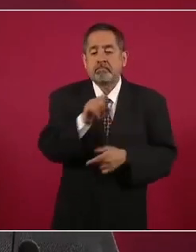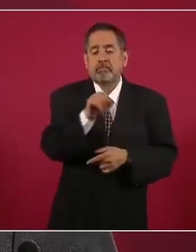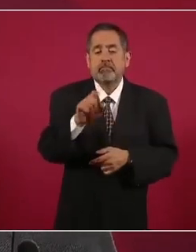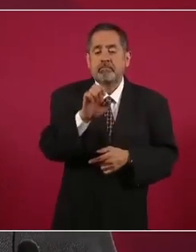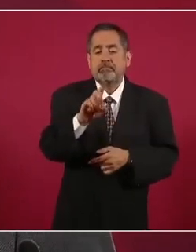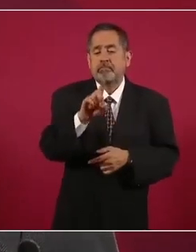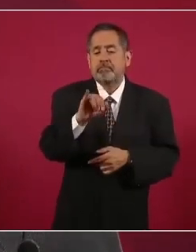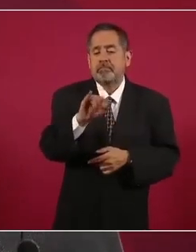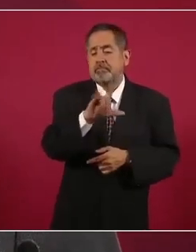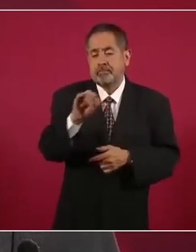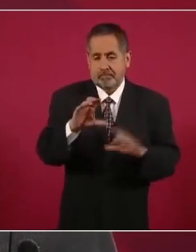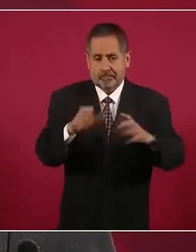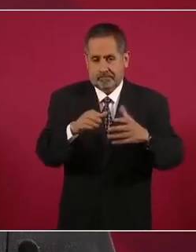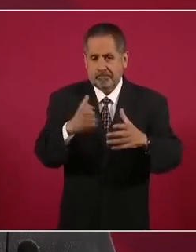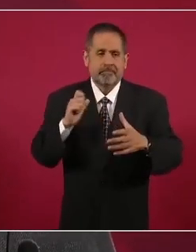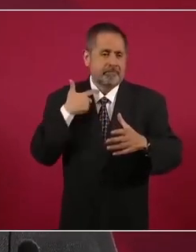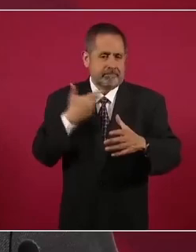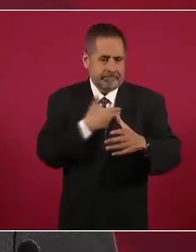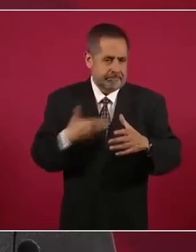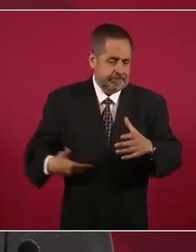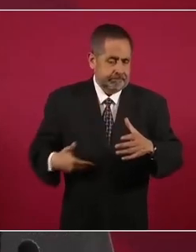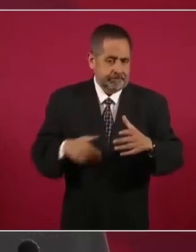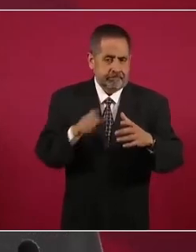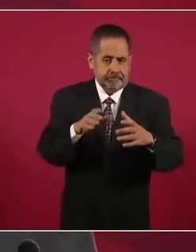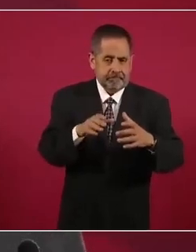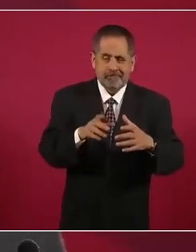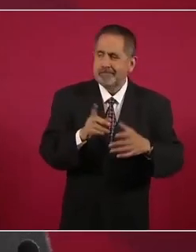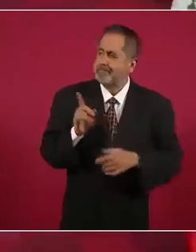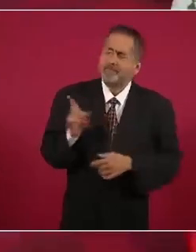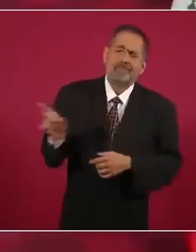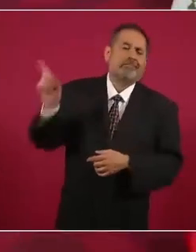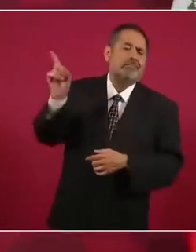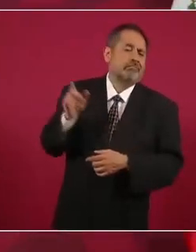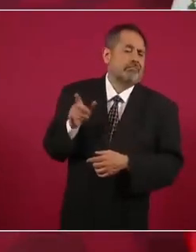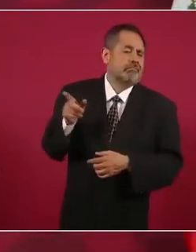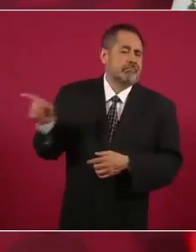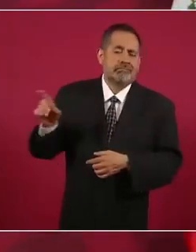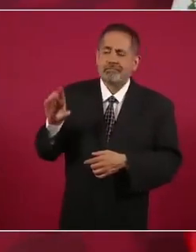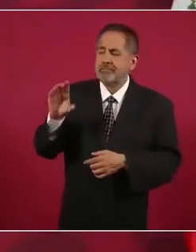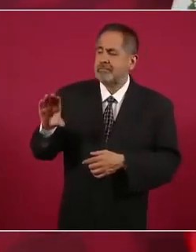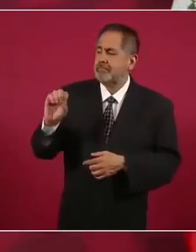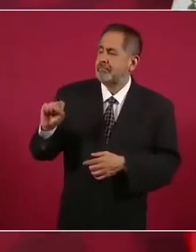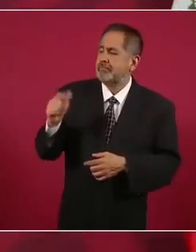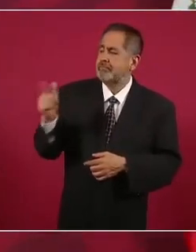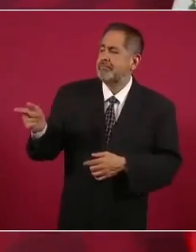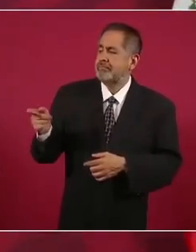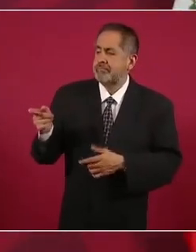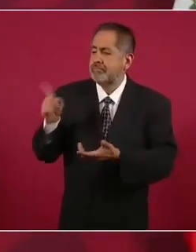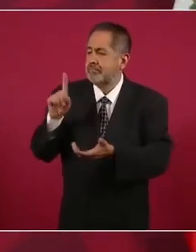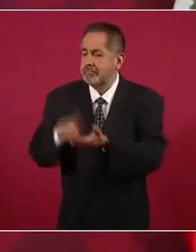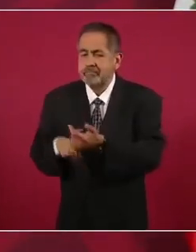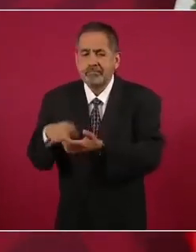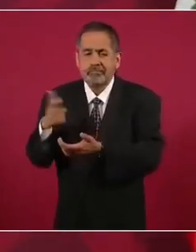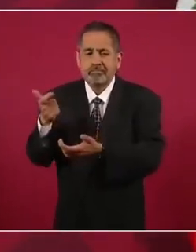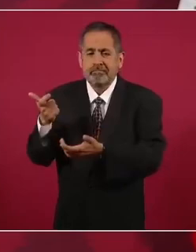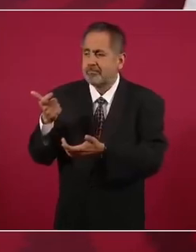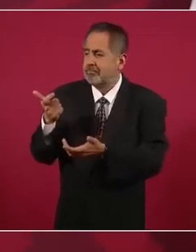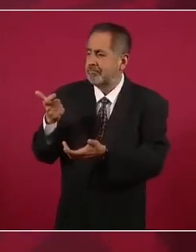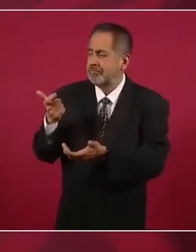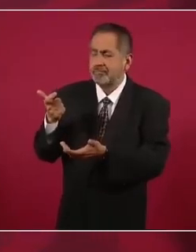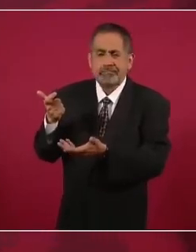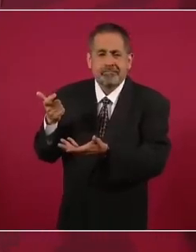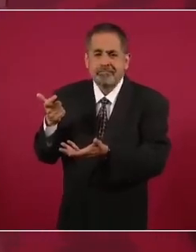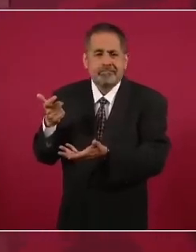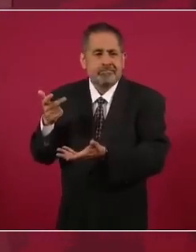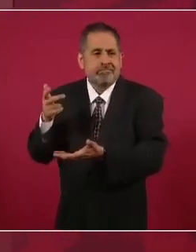que Salinas le dejó la economía prendida de